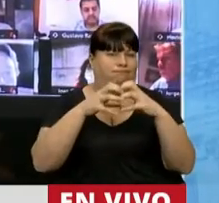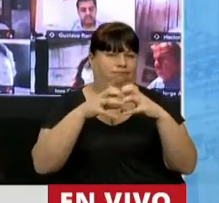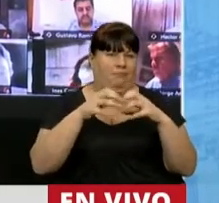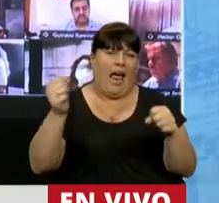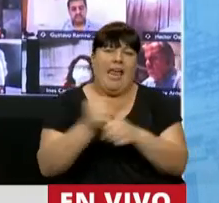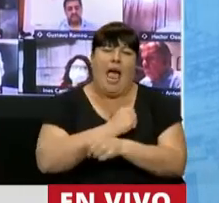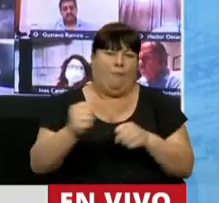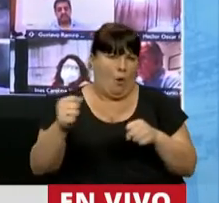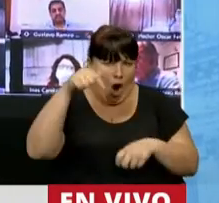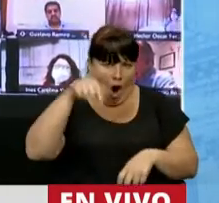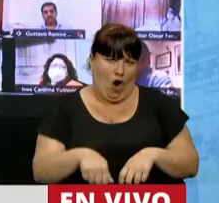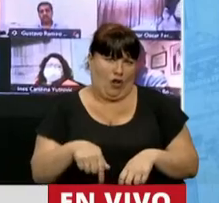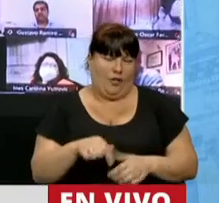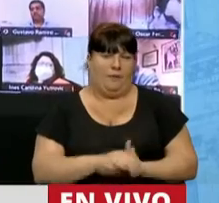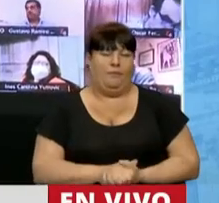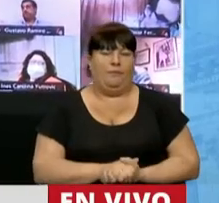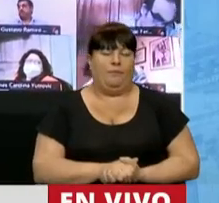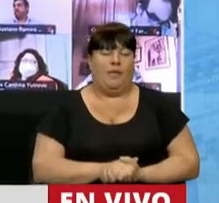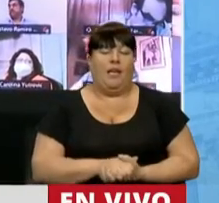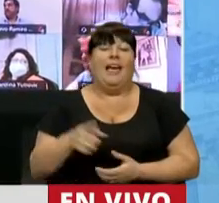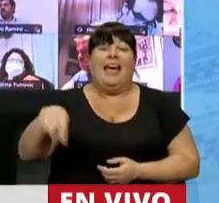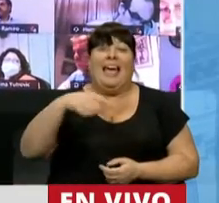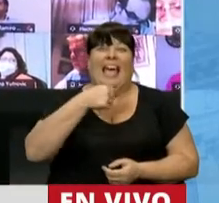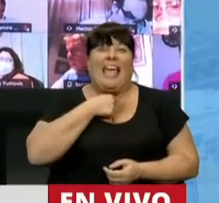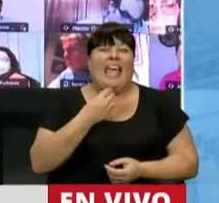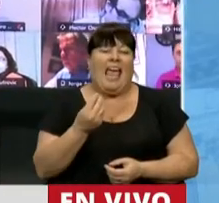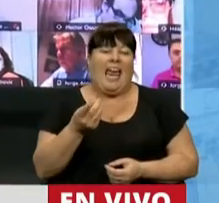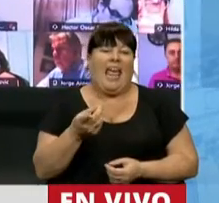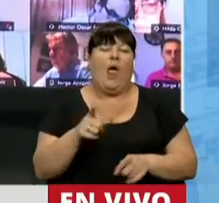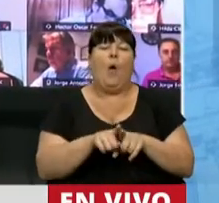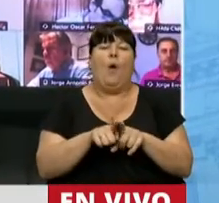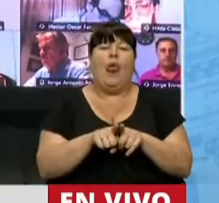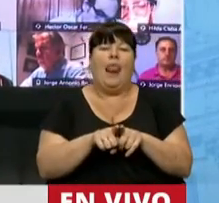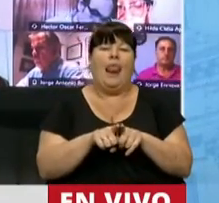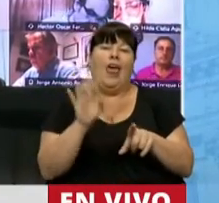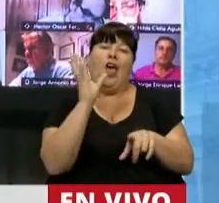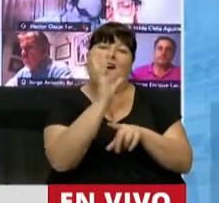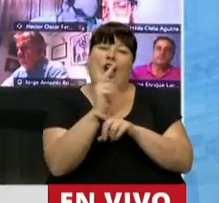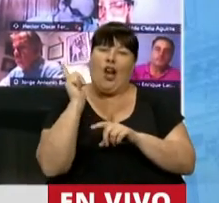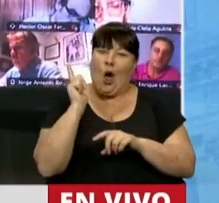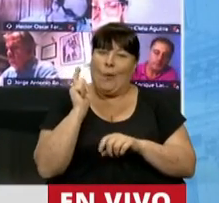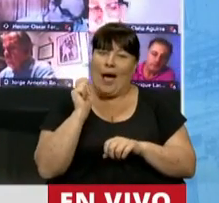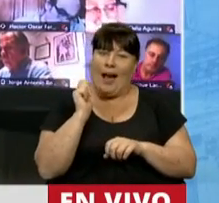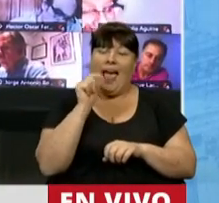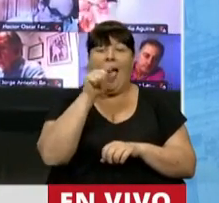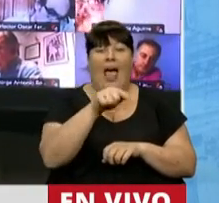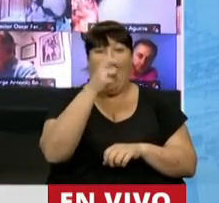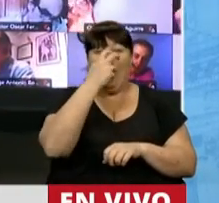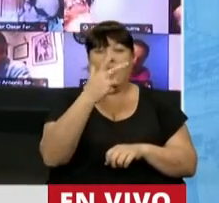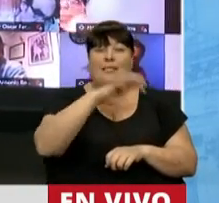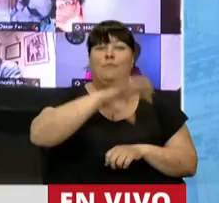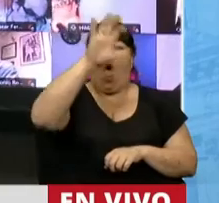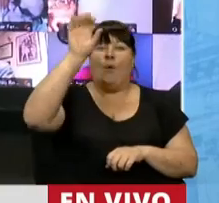y sancionar hoy. Lo que sí quieren es robarles a las 23